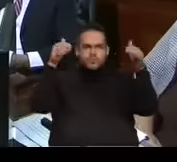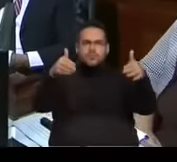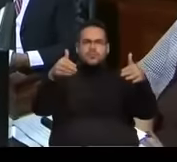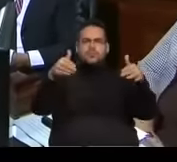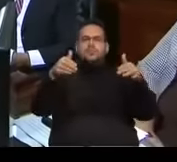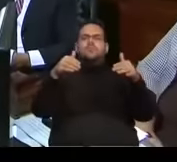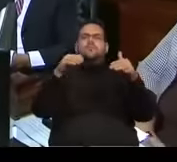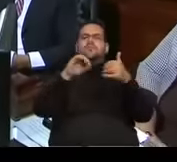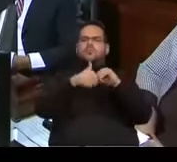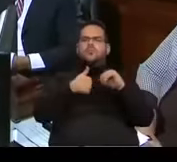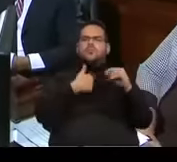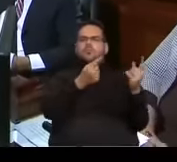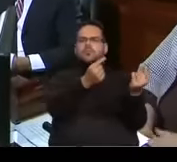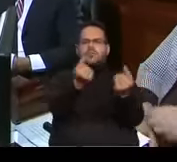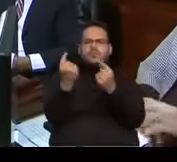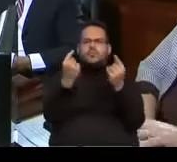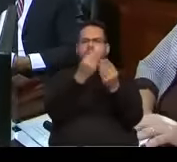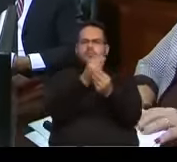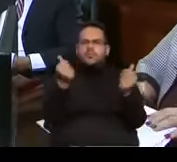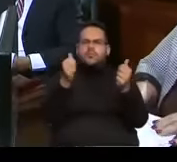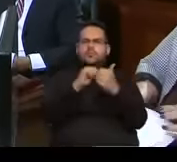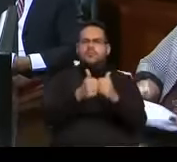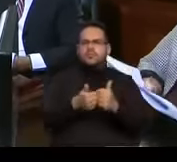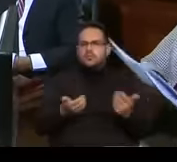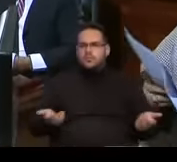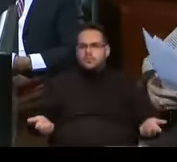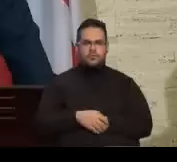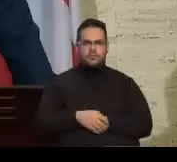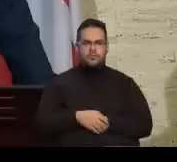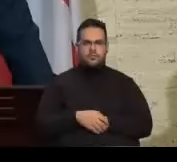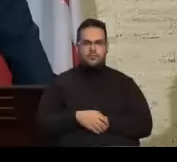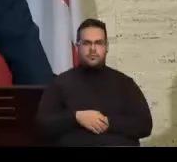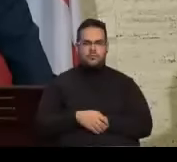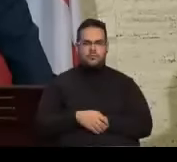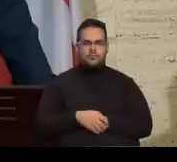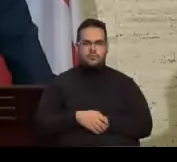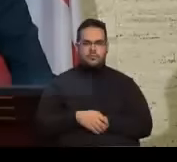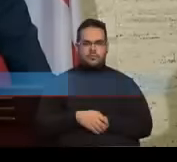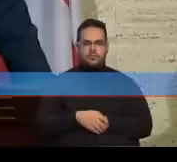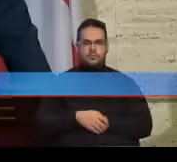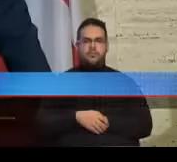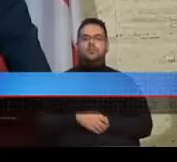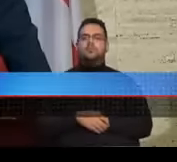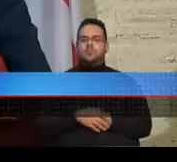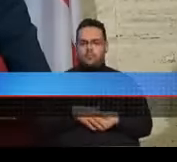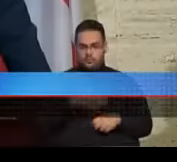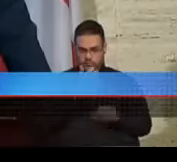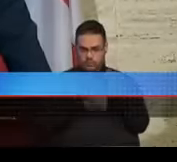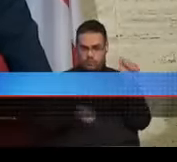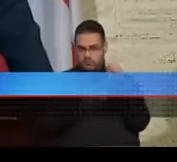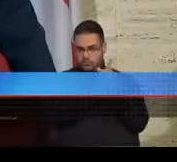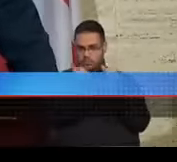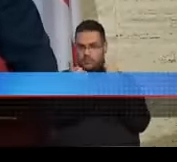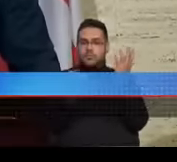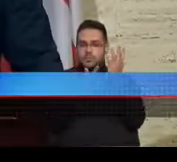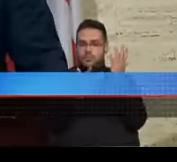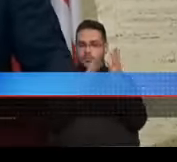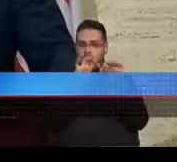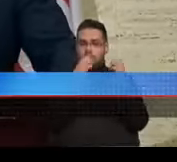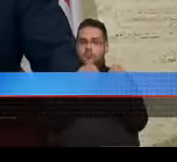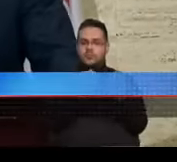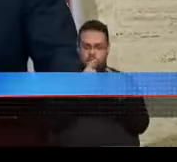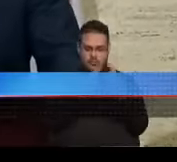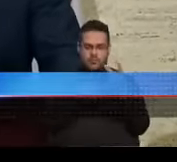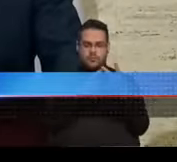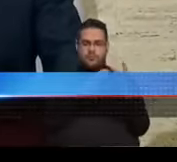contributiva, donde solo consiguió 22 votos. A todos y a todas en el equipo técnico y a los representantes que